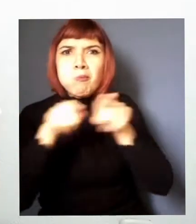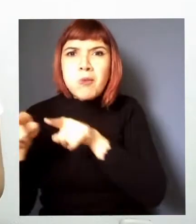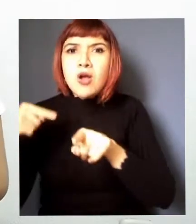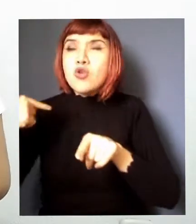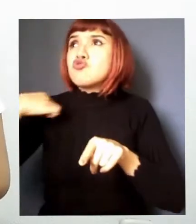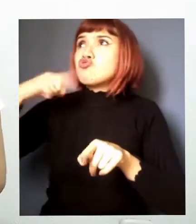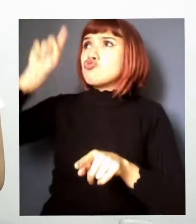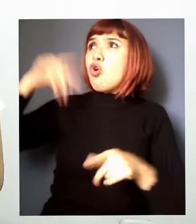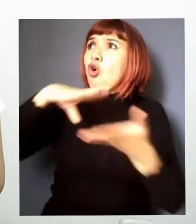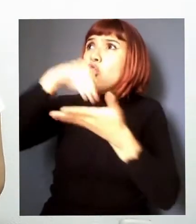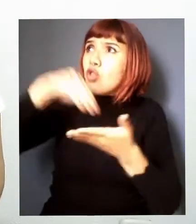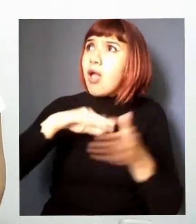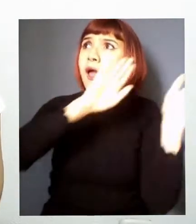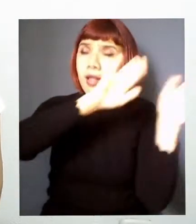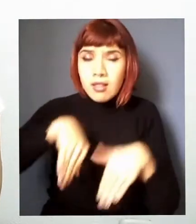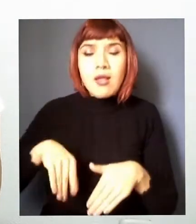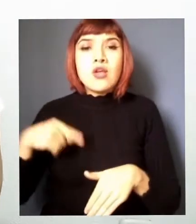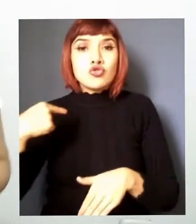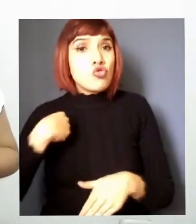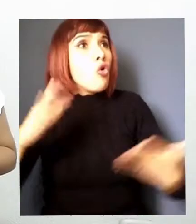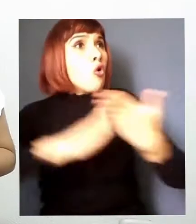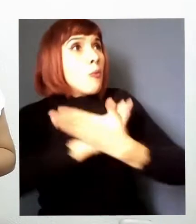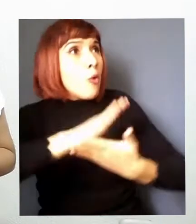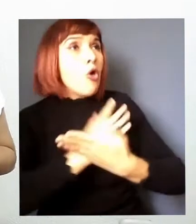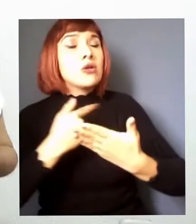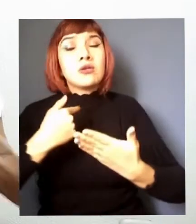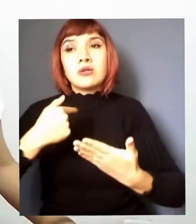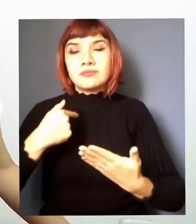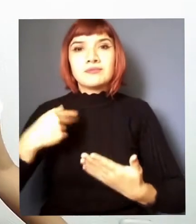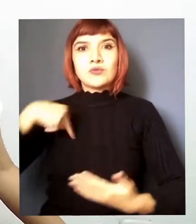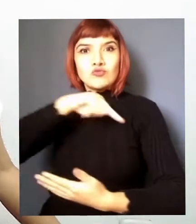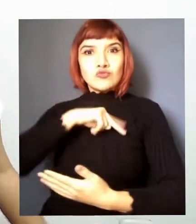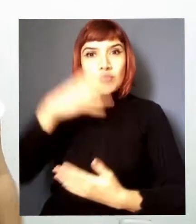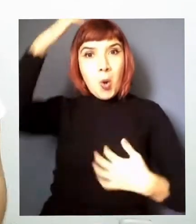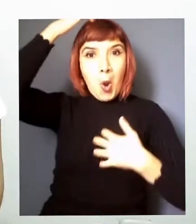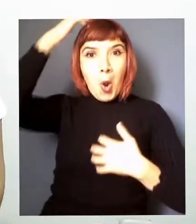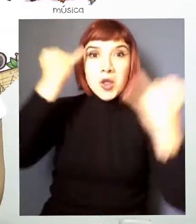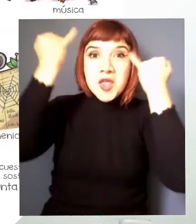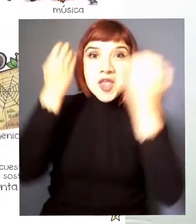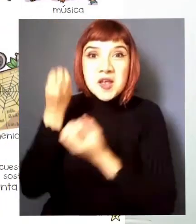viaje de tierra yo pongo la música y nosotros el ingenio